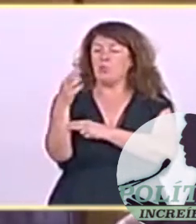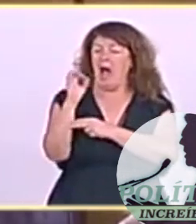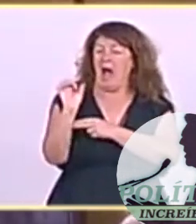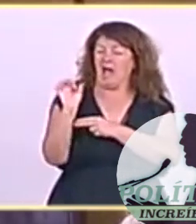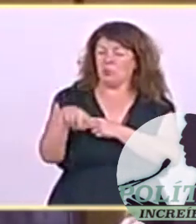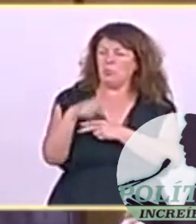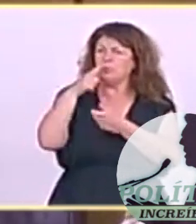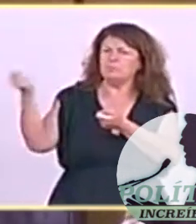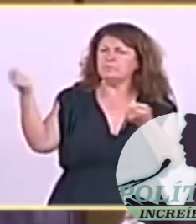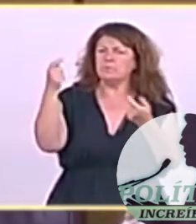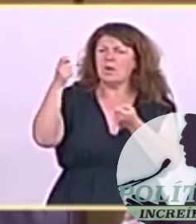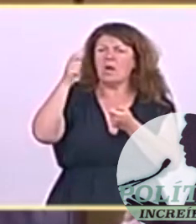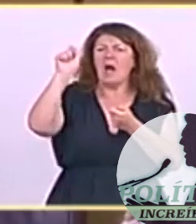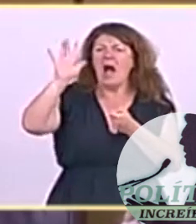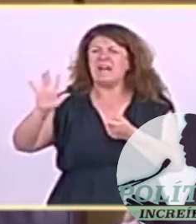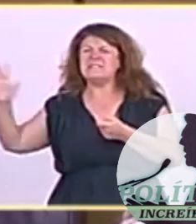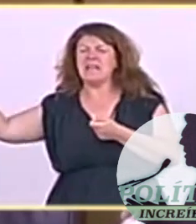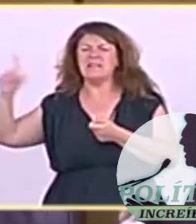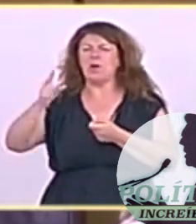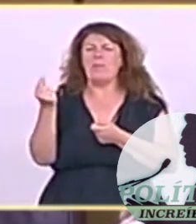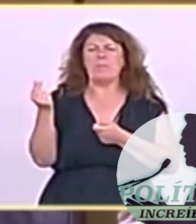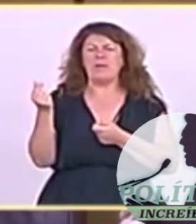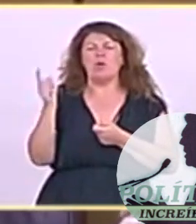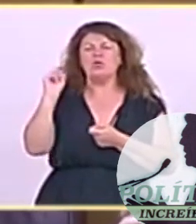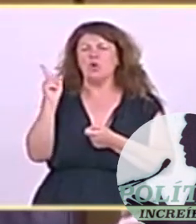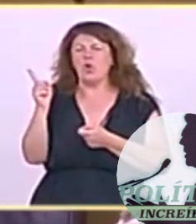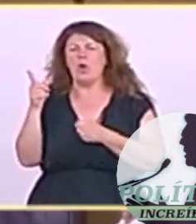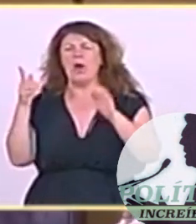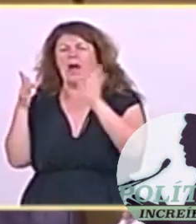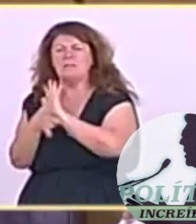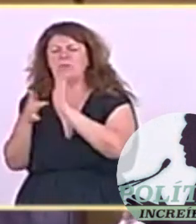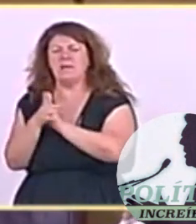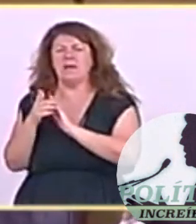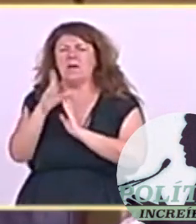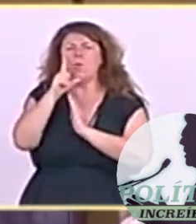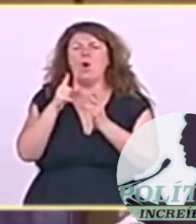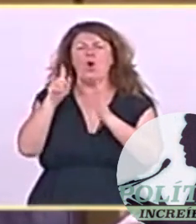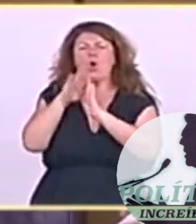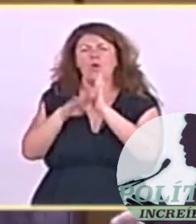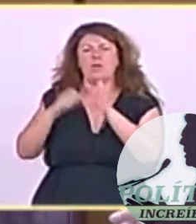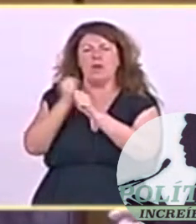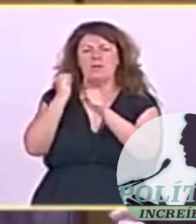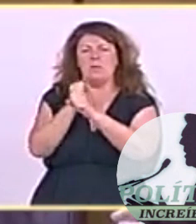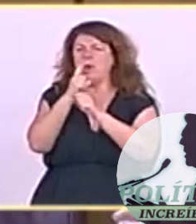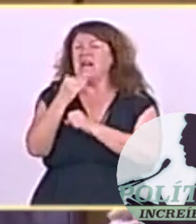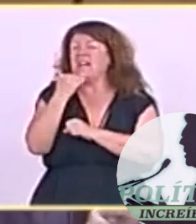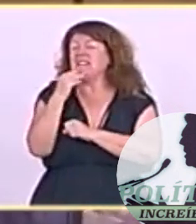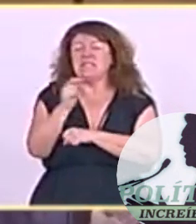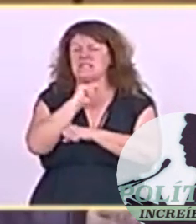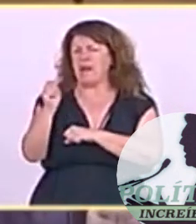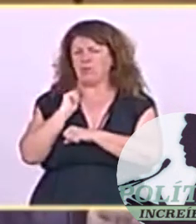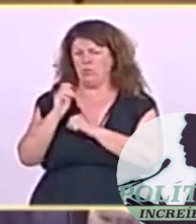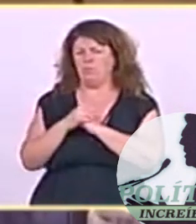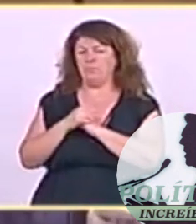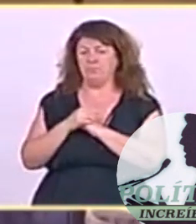se pueden explicar a través de condiciones laborales que rayan la esclavitud. Teniendo en cuenta que la Unión Europea es el mayor